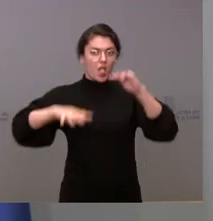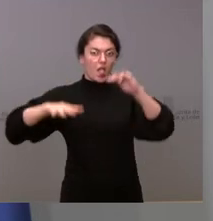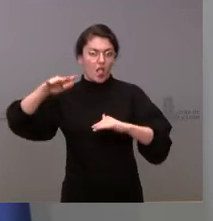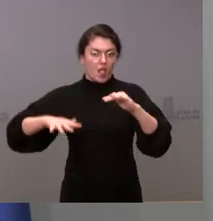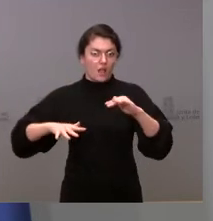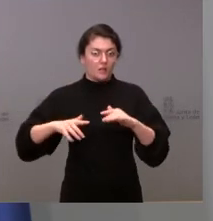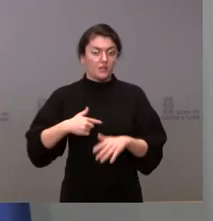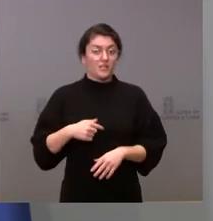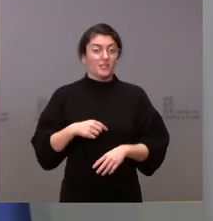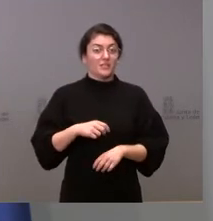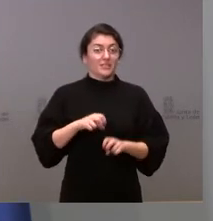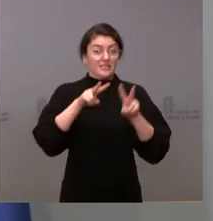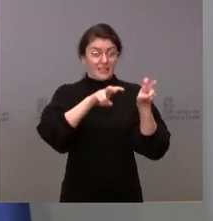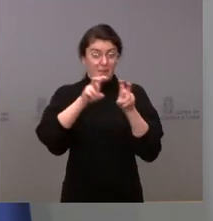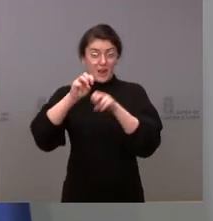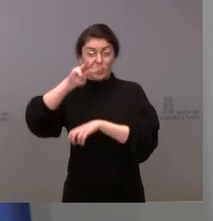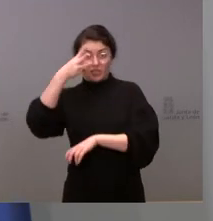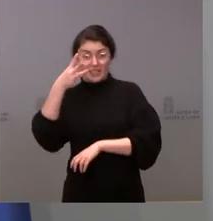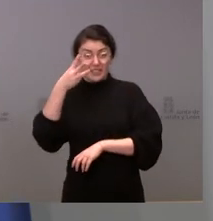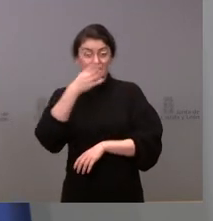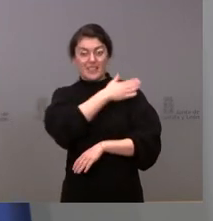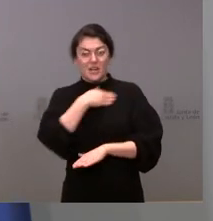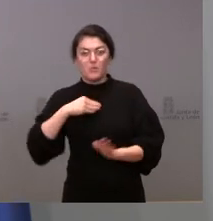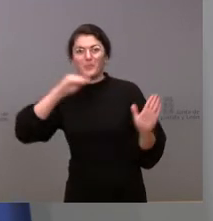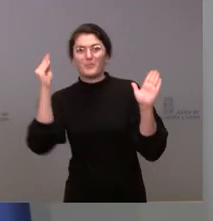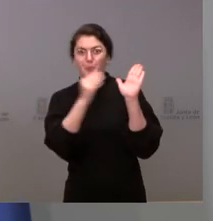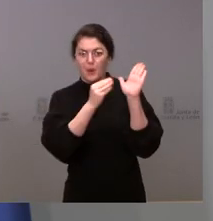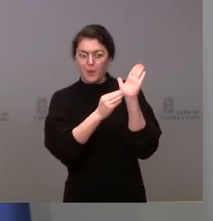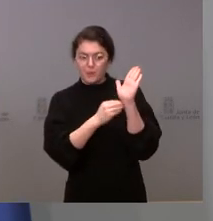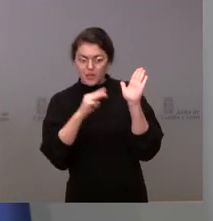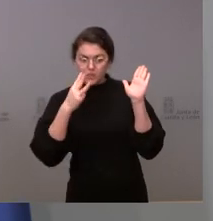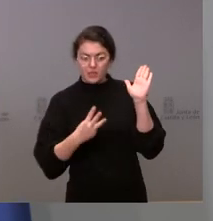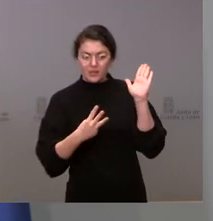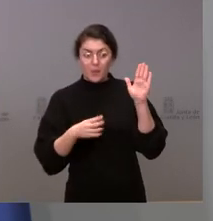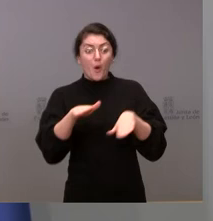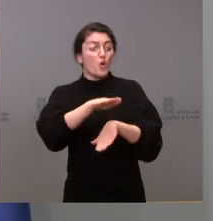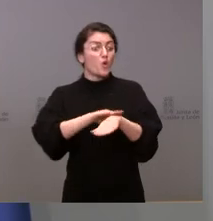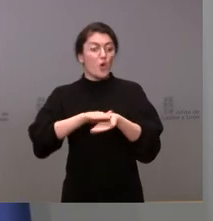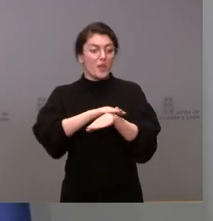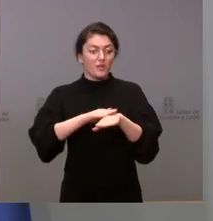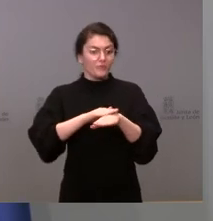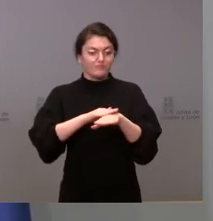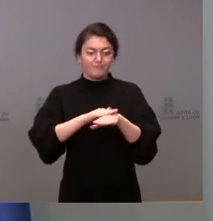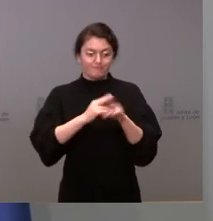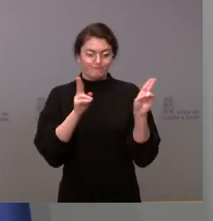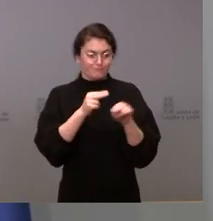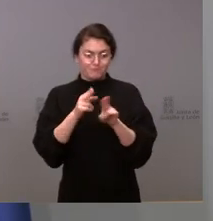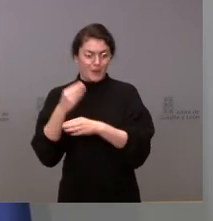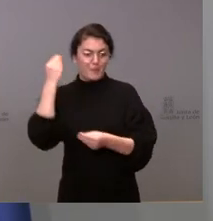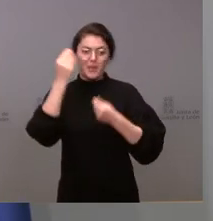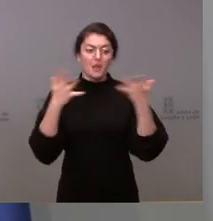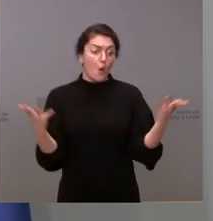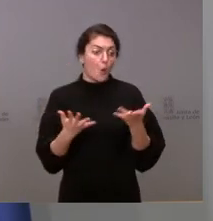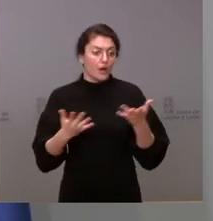incluyeran y que el Gobierno ha estimado que no había que incluir y que no resultaban urgentes. Nosotros sí creemos que son adjuntos